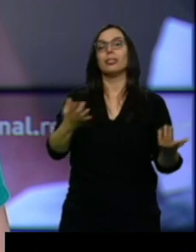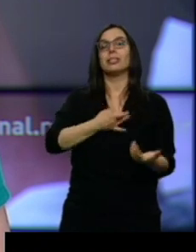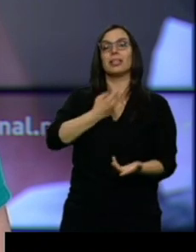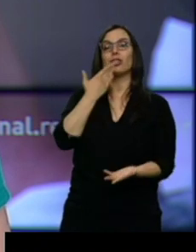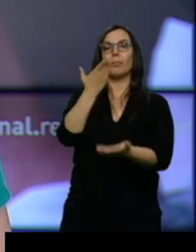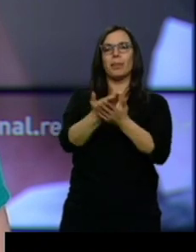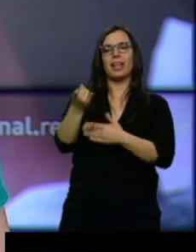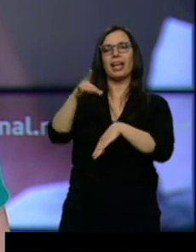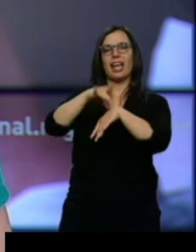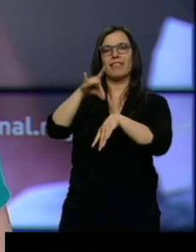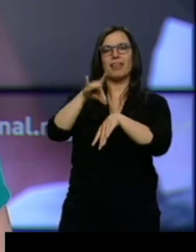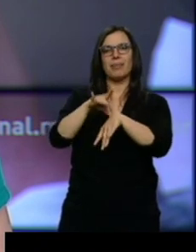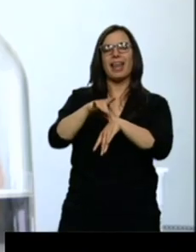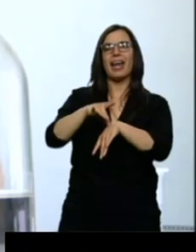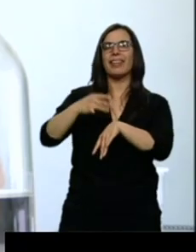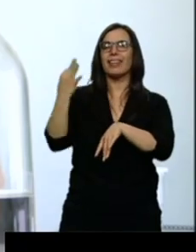enfermedad laboral.